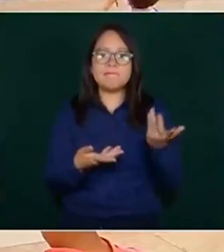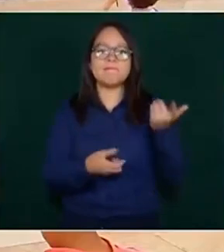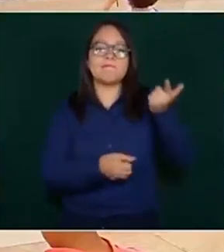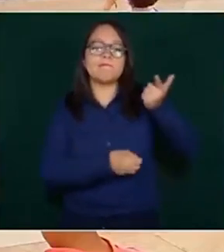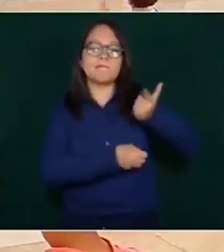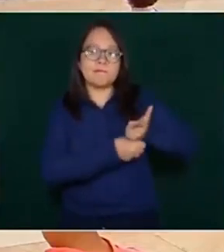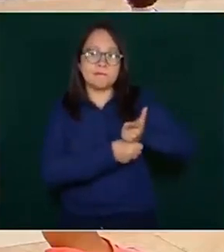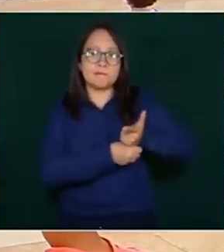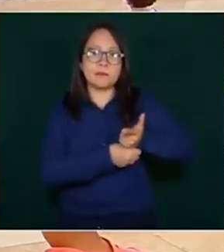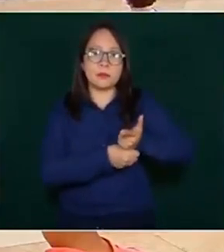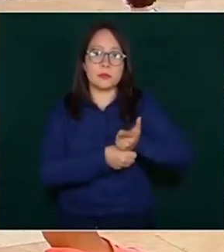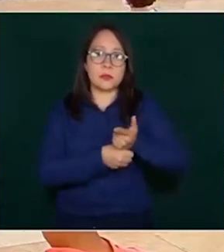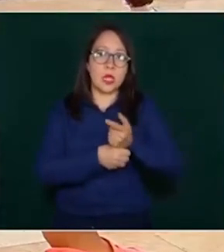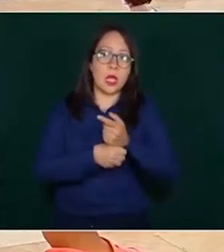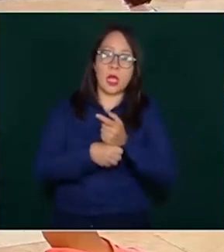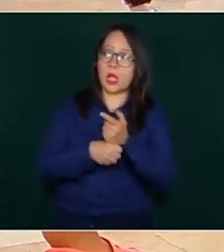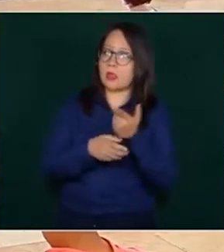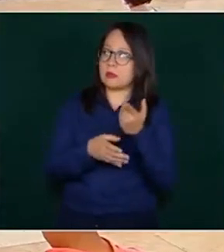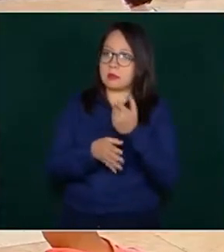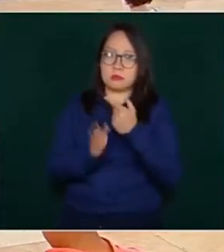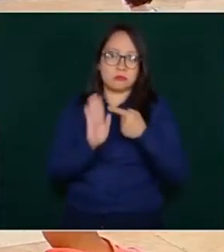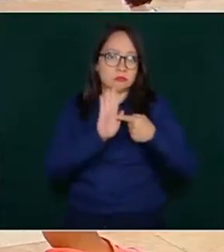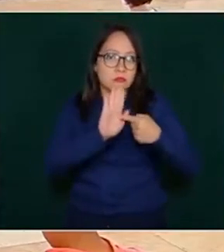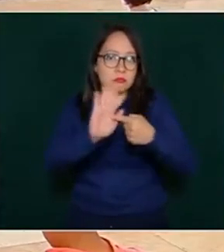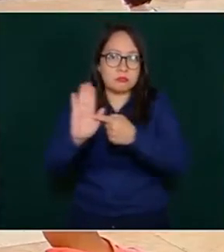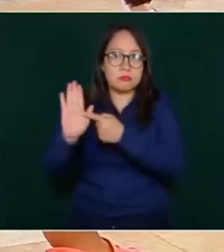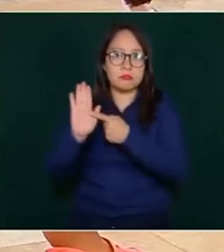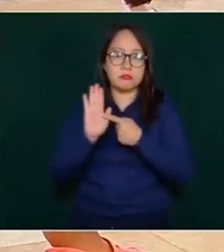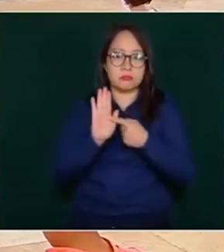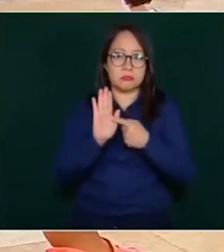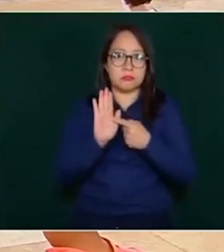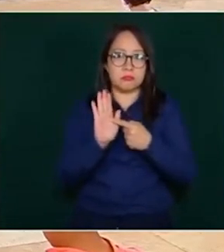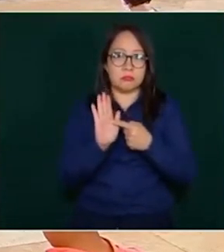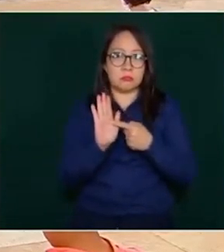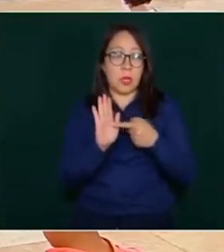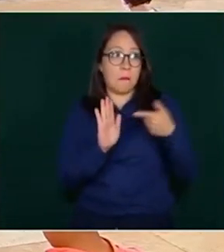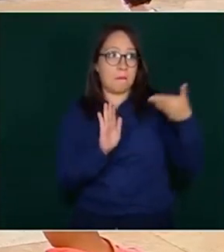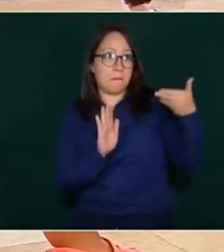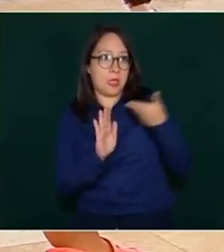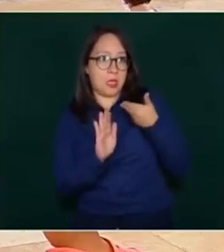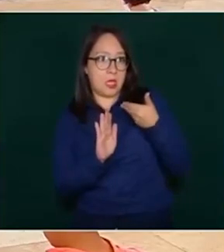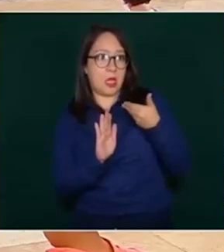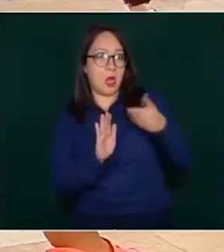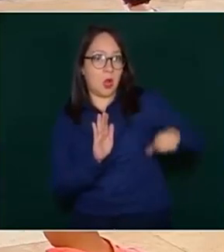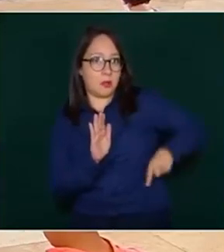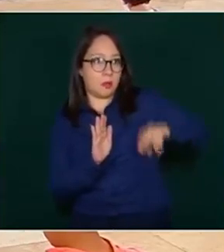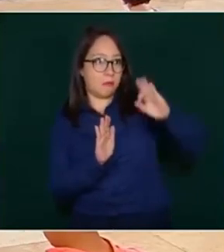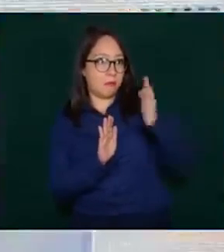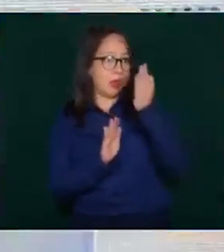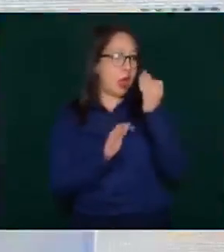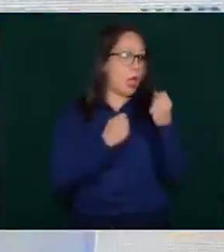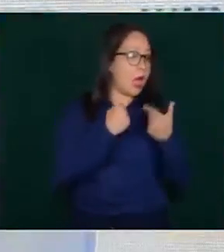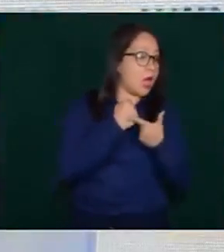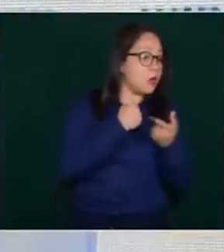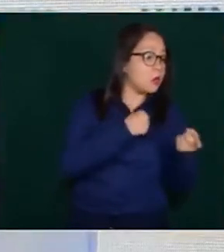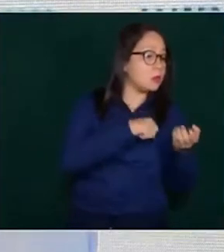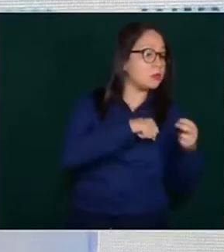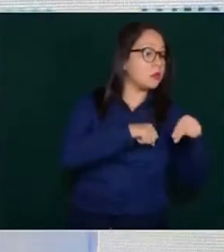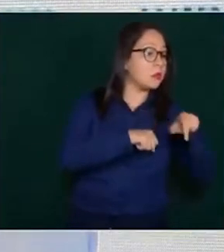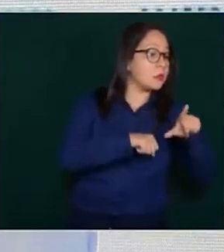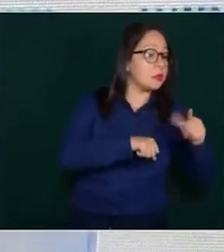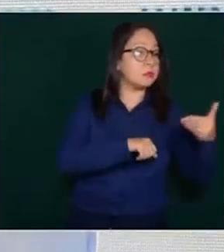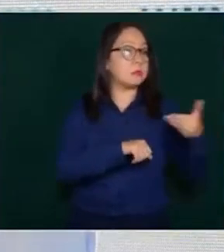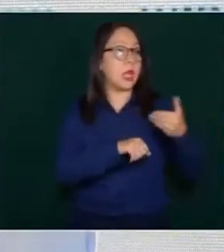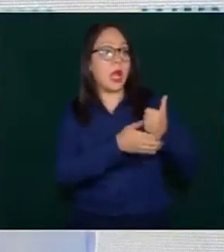formalmente no se nos ha solicitado colaboración por parte de las autoridades del Estado ni la Fiscalía